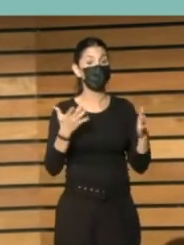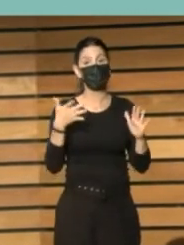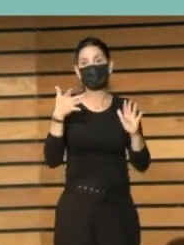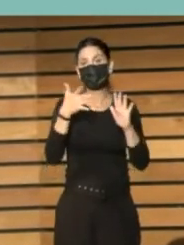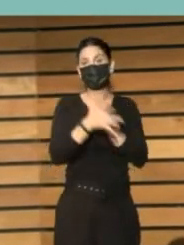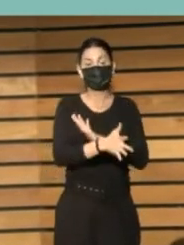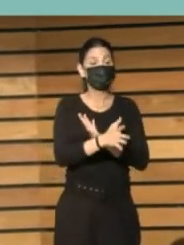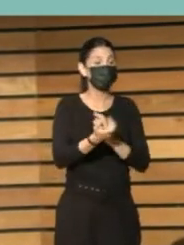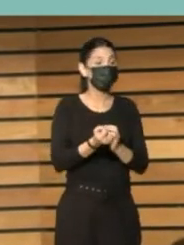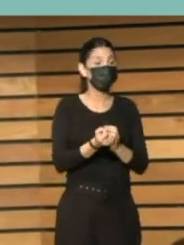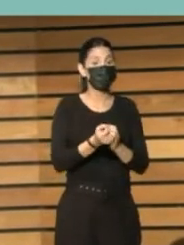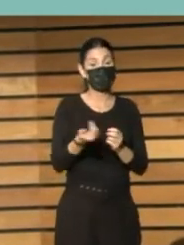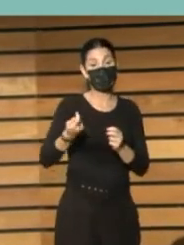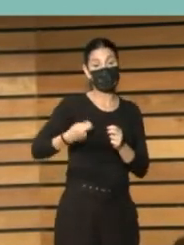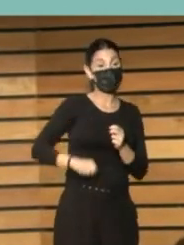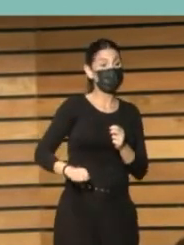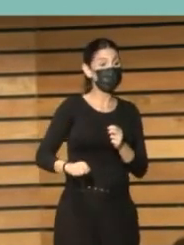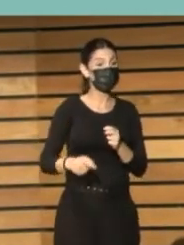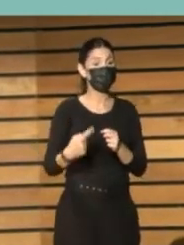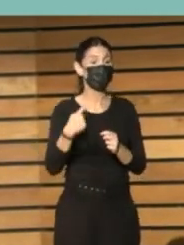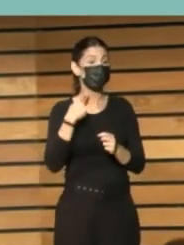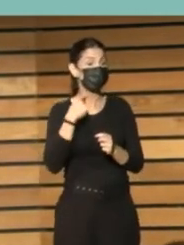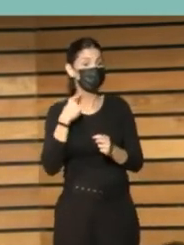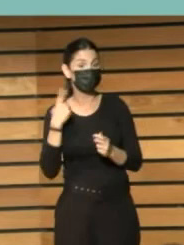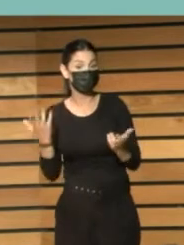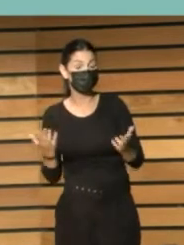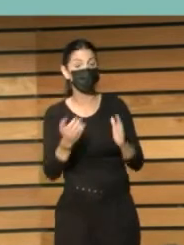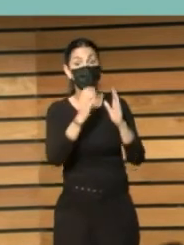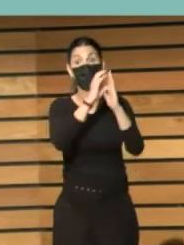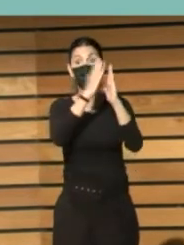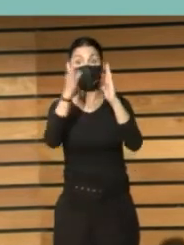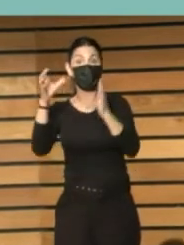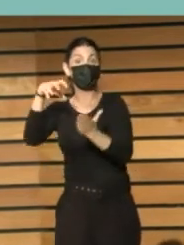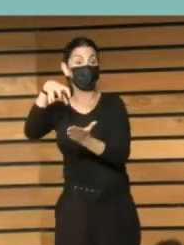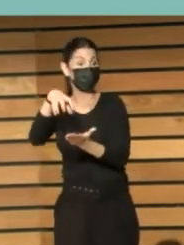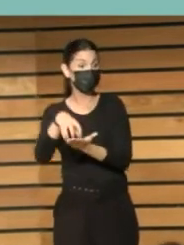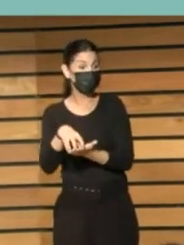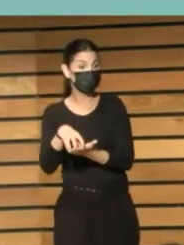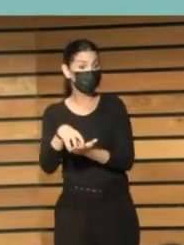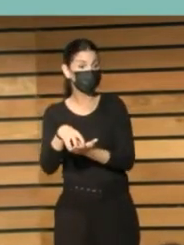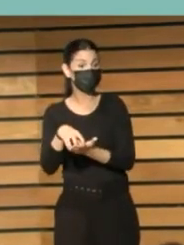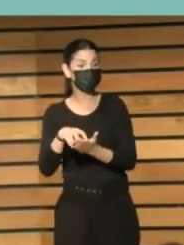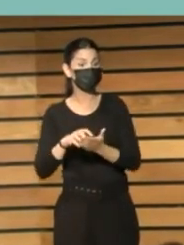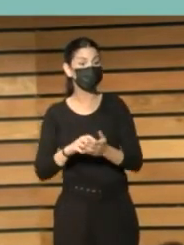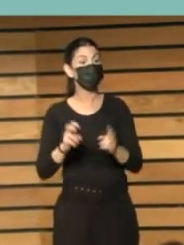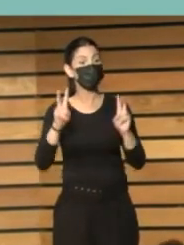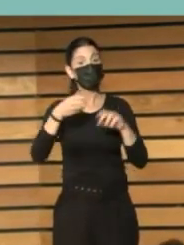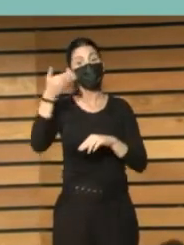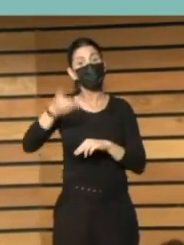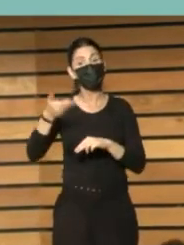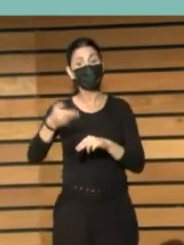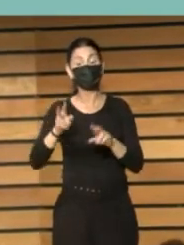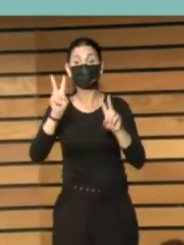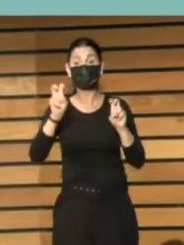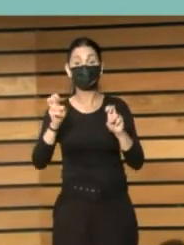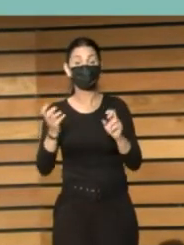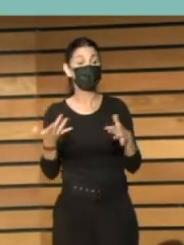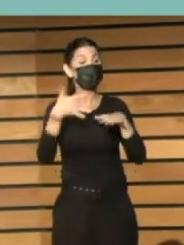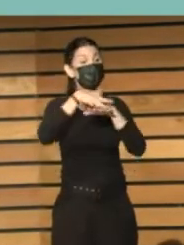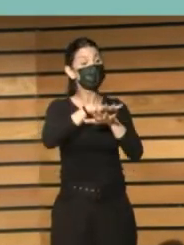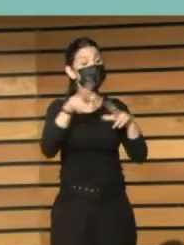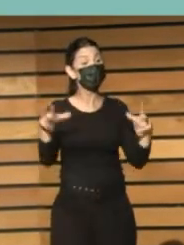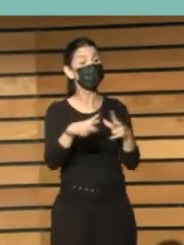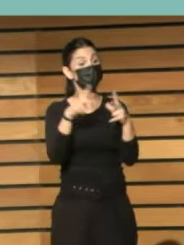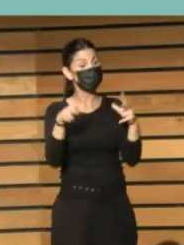cobran fuerza a las bibliotecas como actores principales por su capacidad para lograr la integración social. Hay que